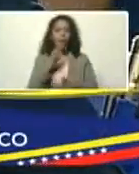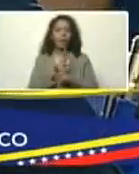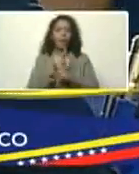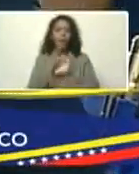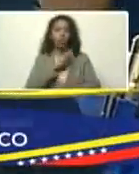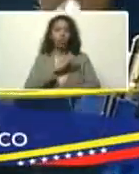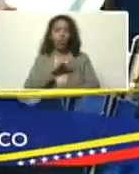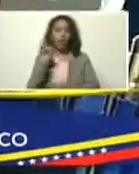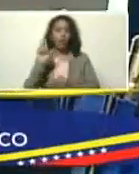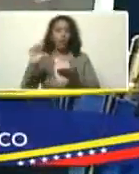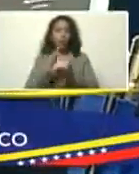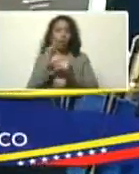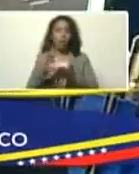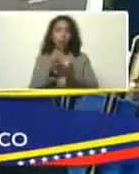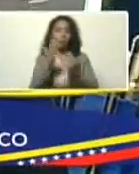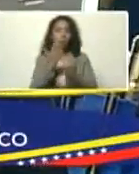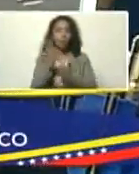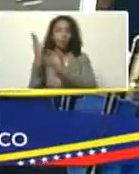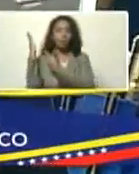este libro,